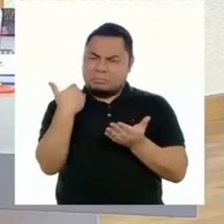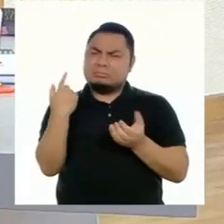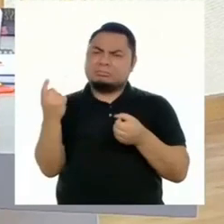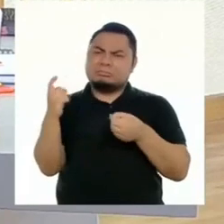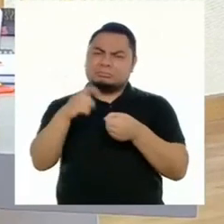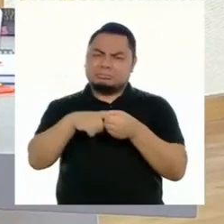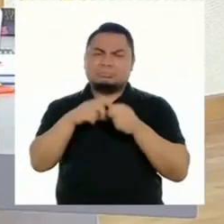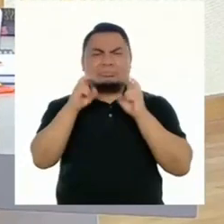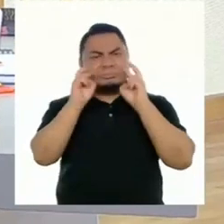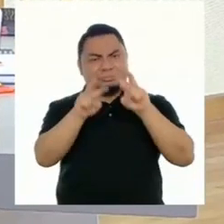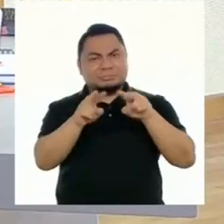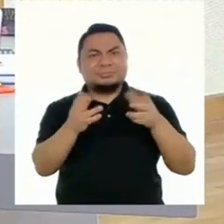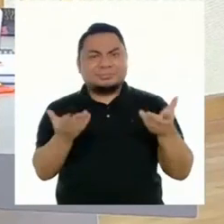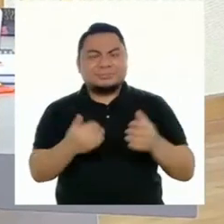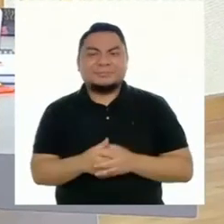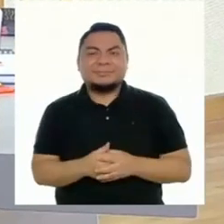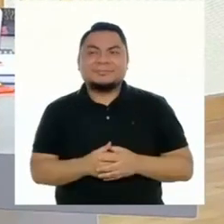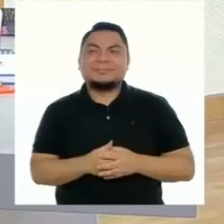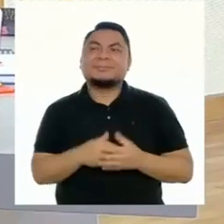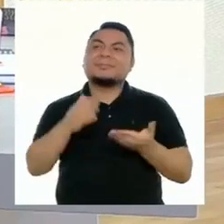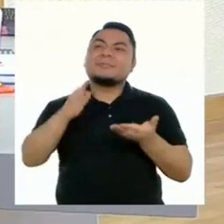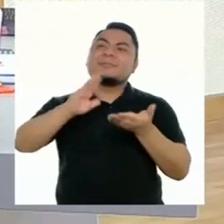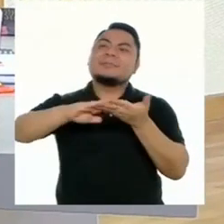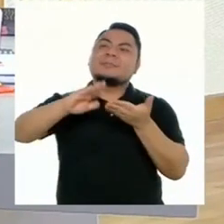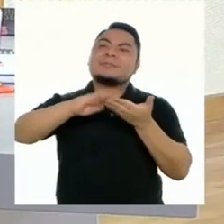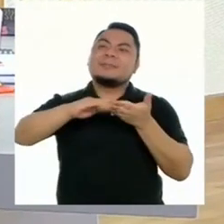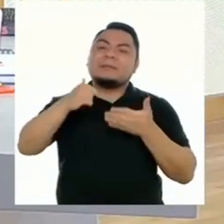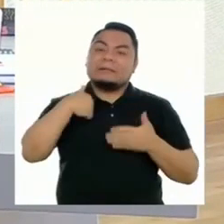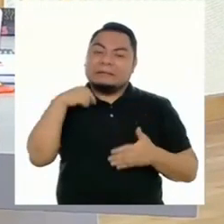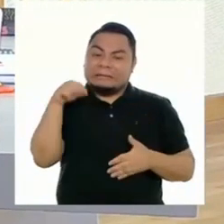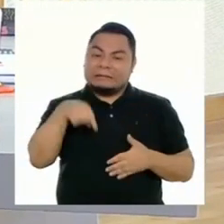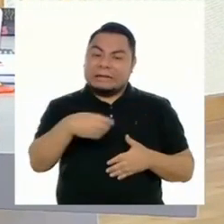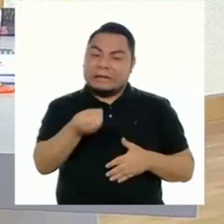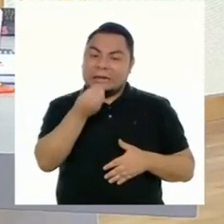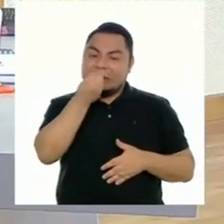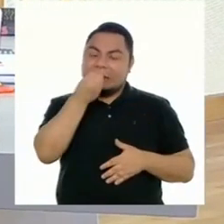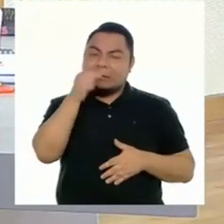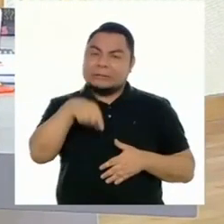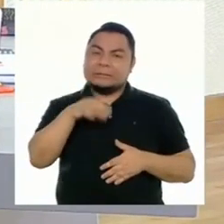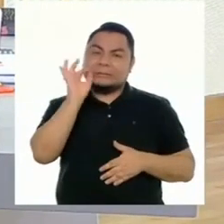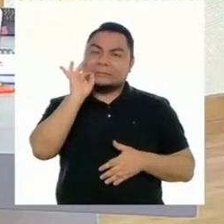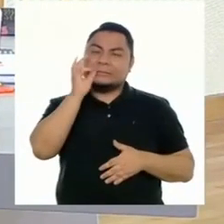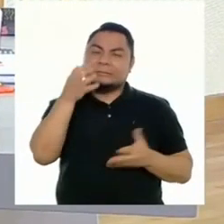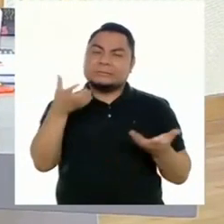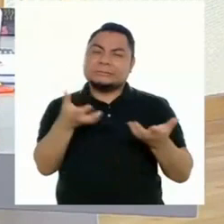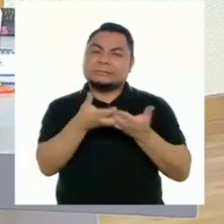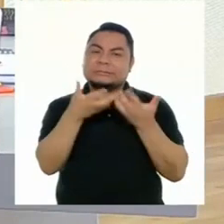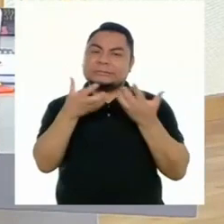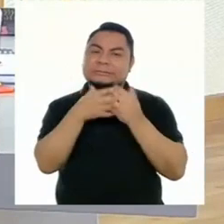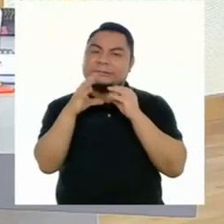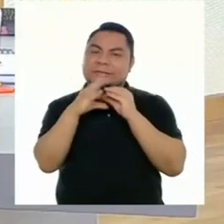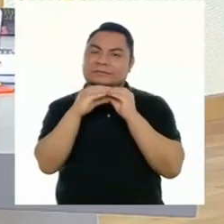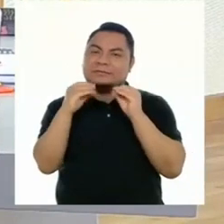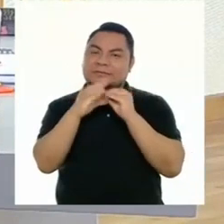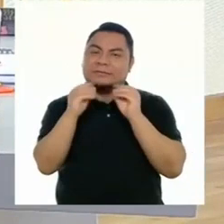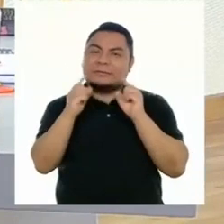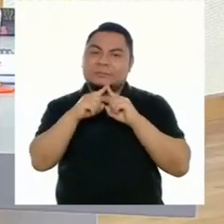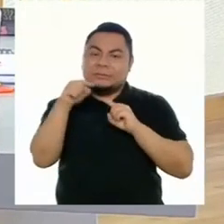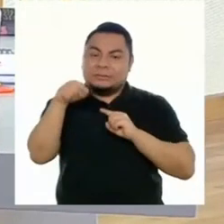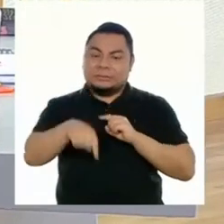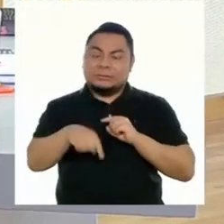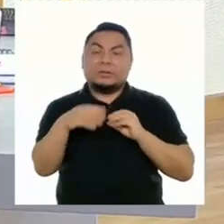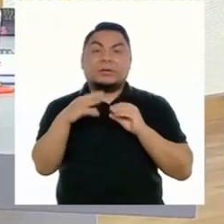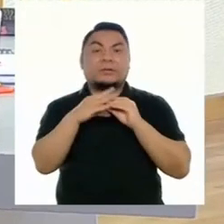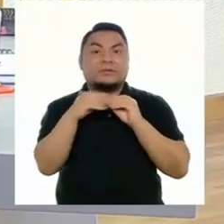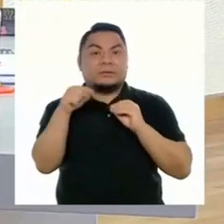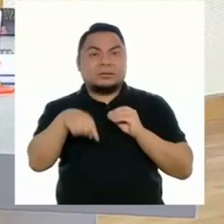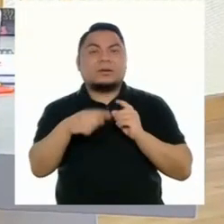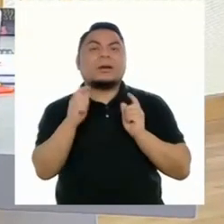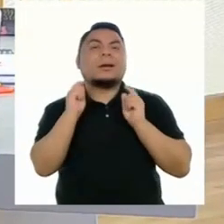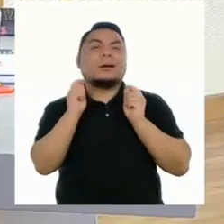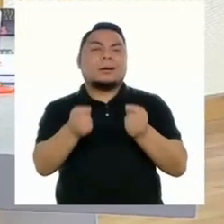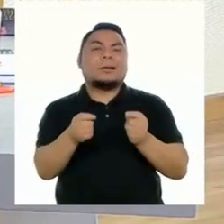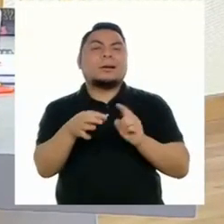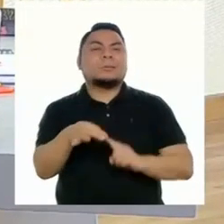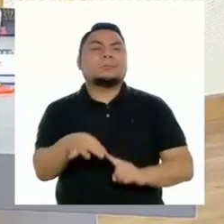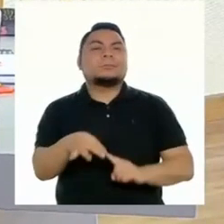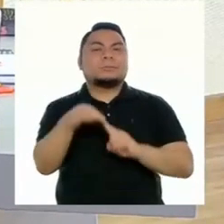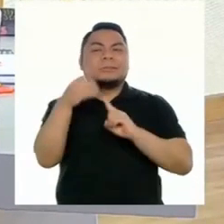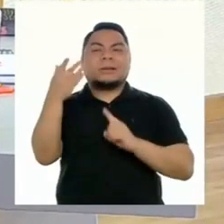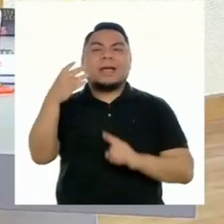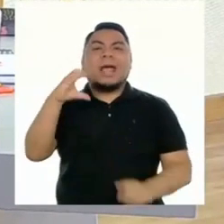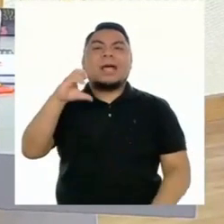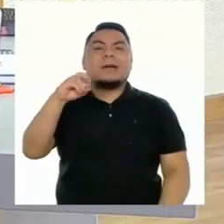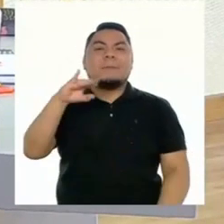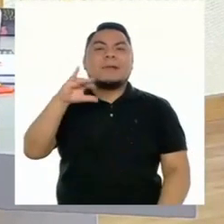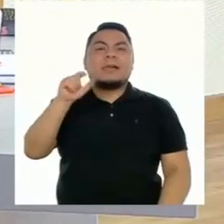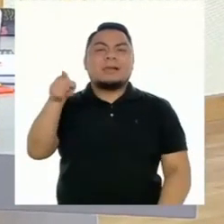puede sumarse. Disculpen que me hayan encontrado comiendo esta rica ensalada de frutas, pero estas frutas son un regalo especial de